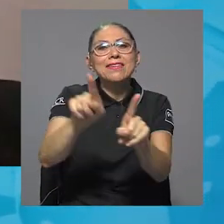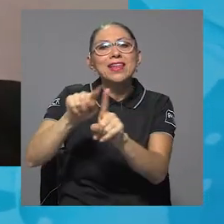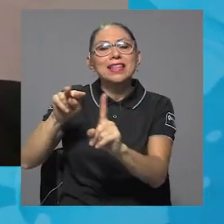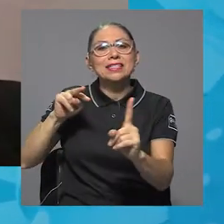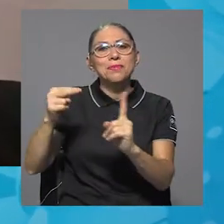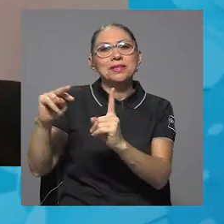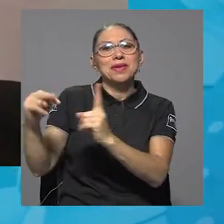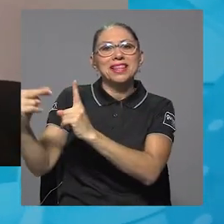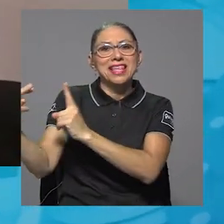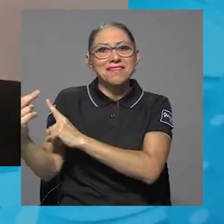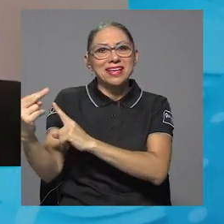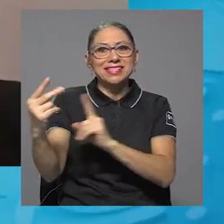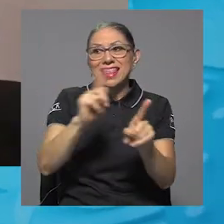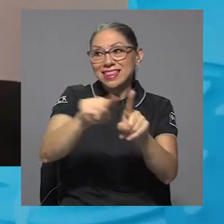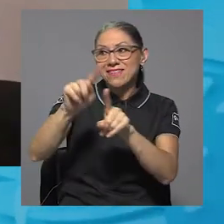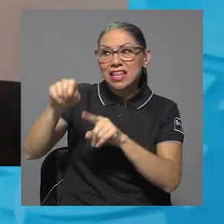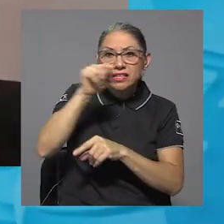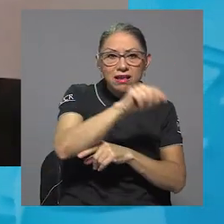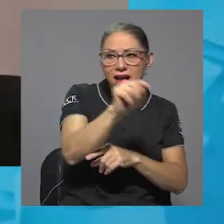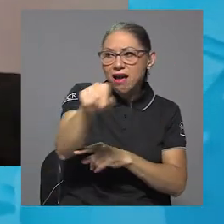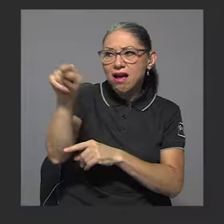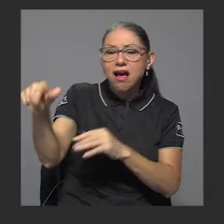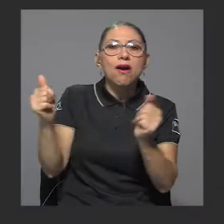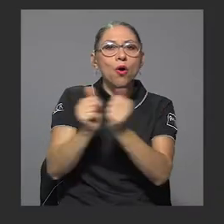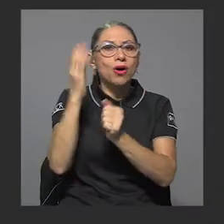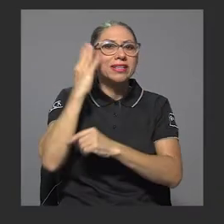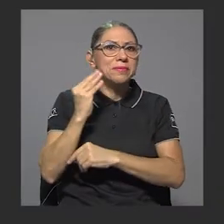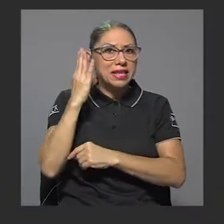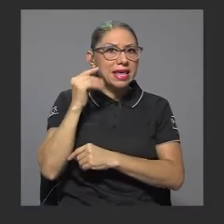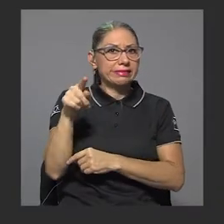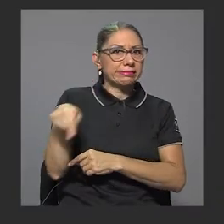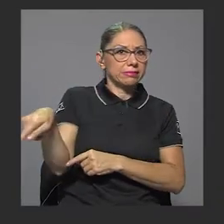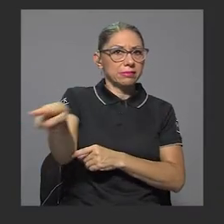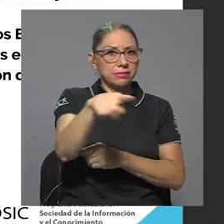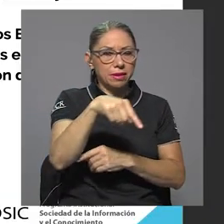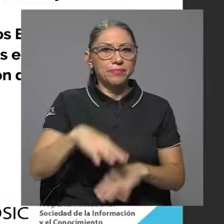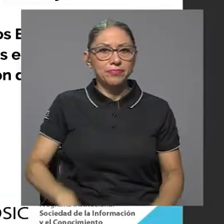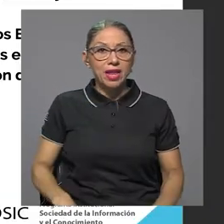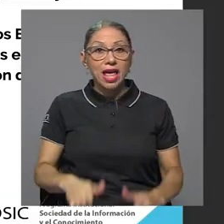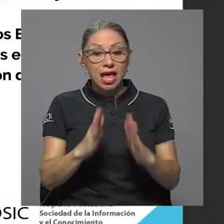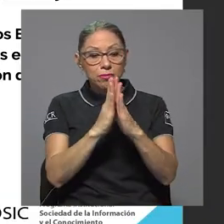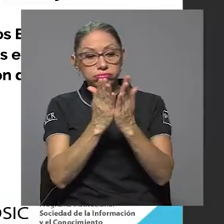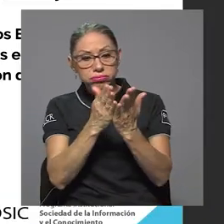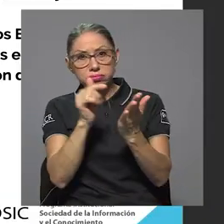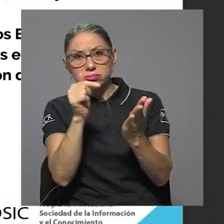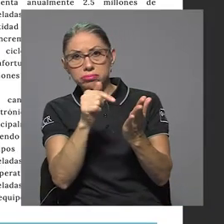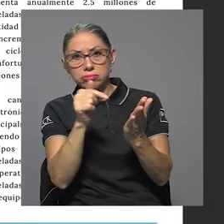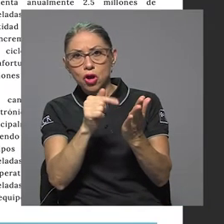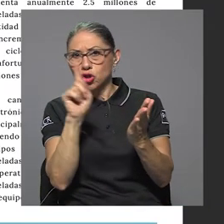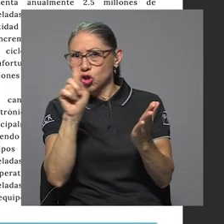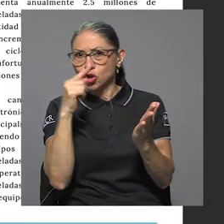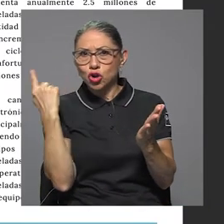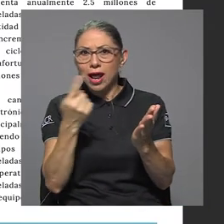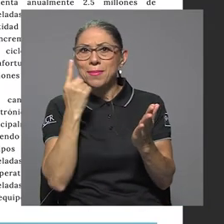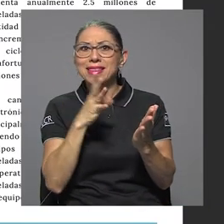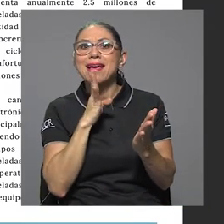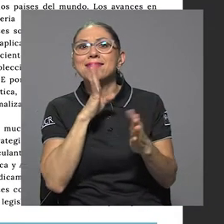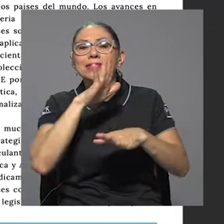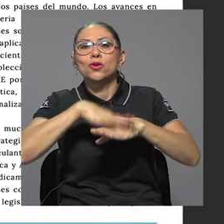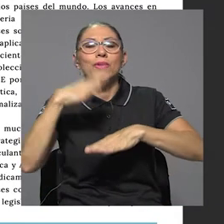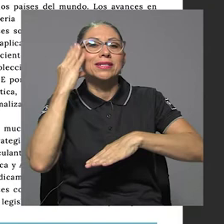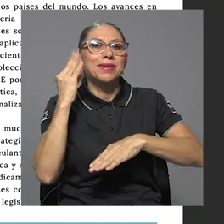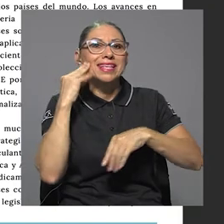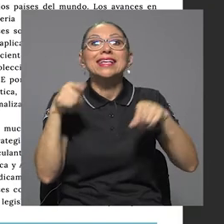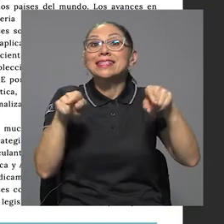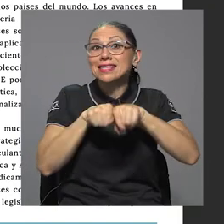actores, con experiencias también amplias en el tema. El documento no solo contiene experiencias, sino también